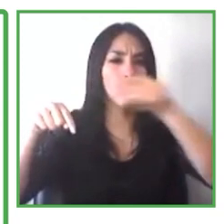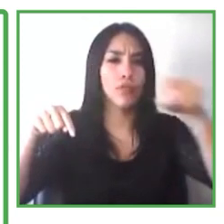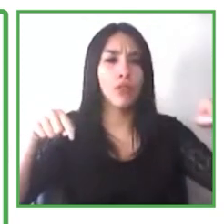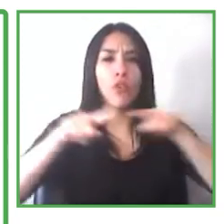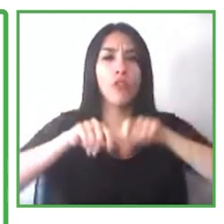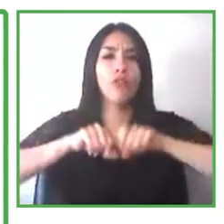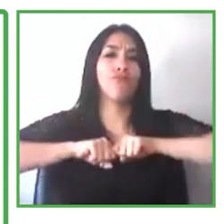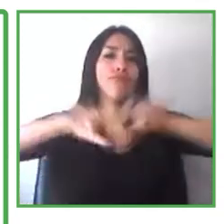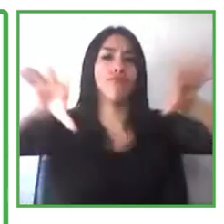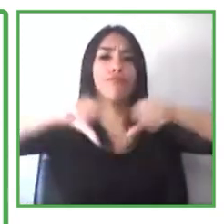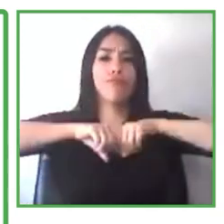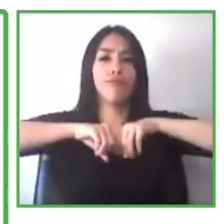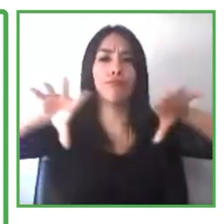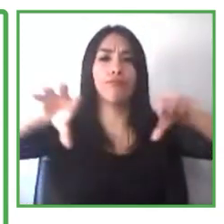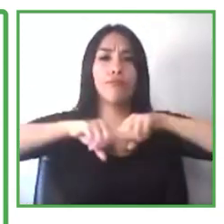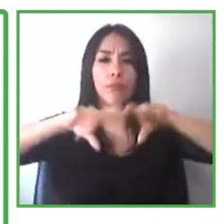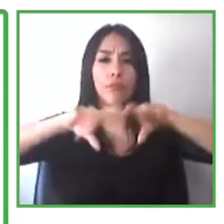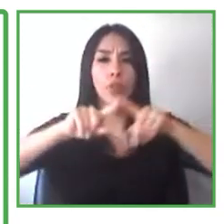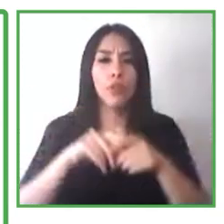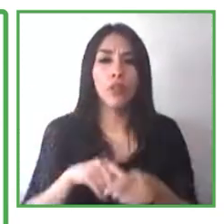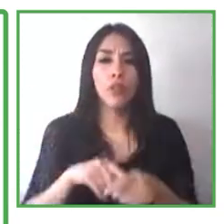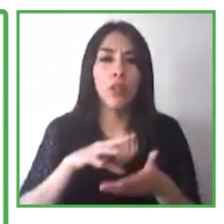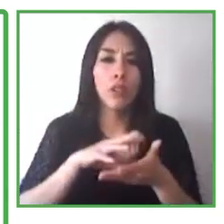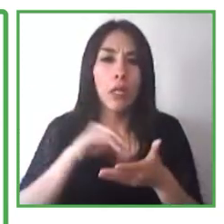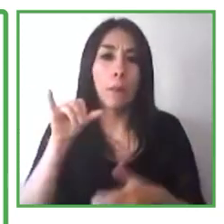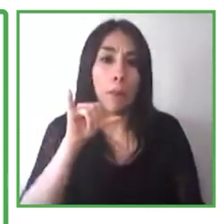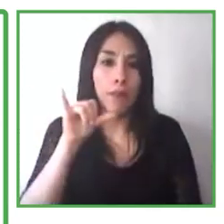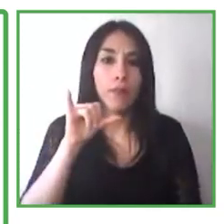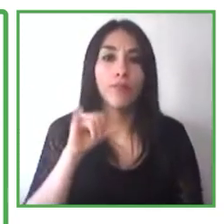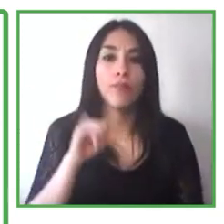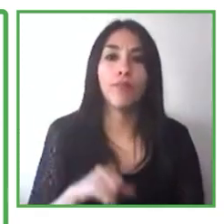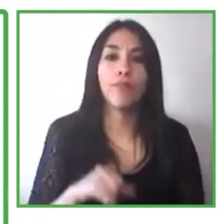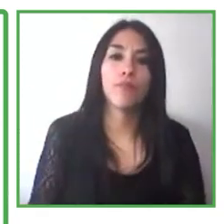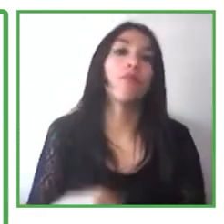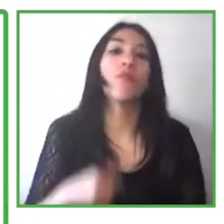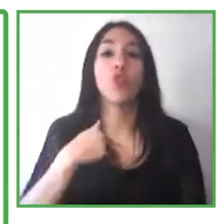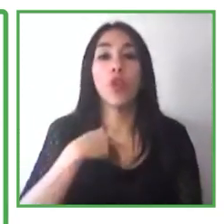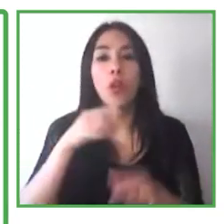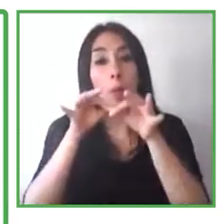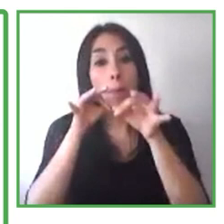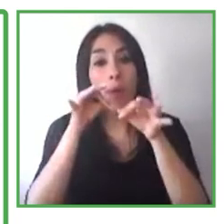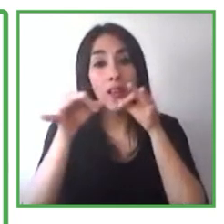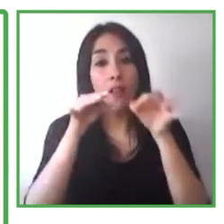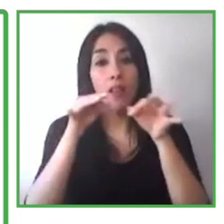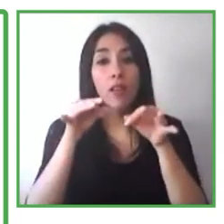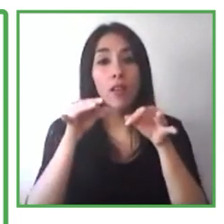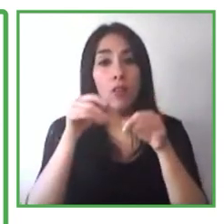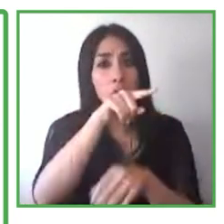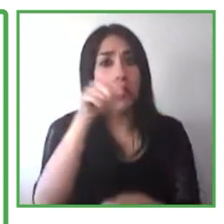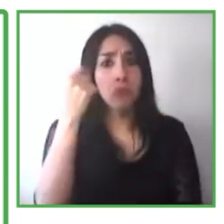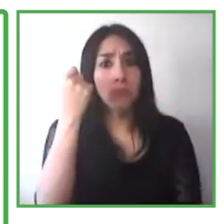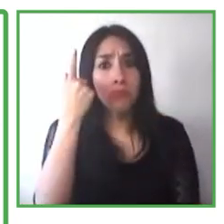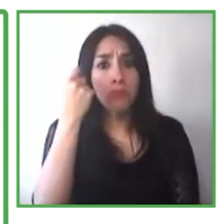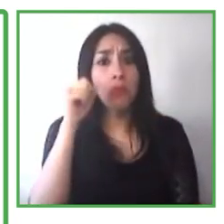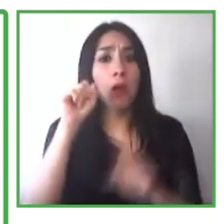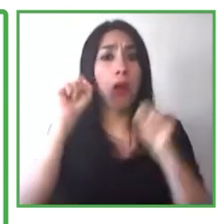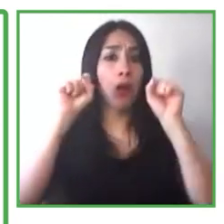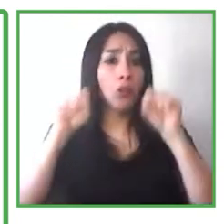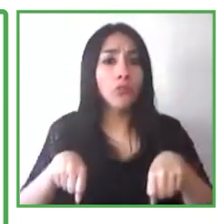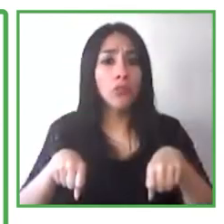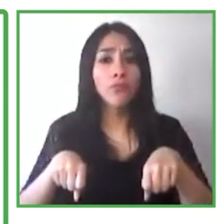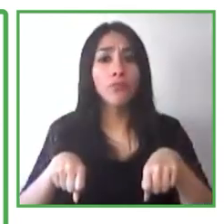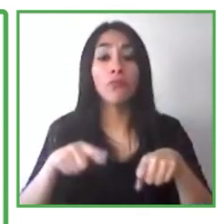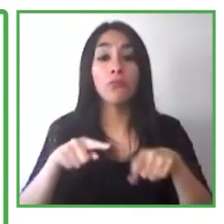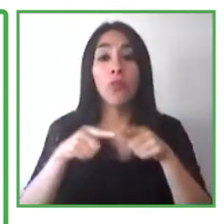discapacidades son completamente capaces de realizar estos trabajos con la experiencia y educación adecuada, apta. Y eso es lo que estamos tratando